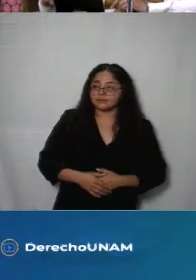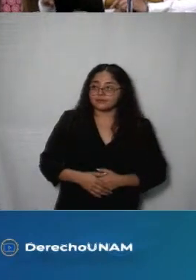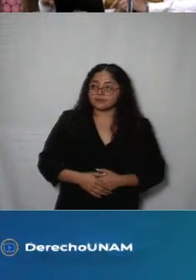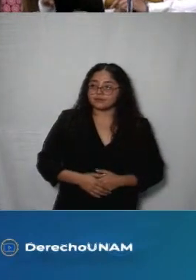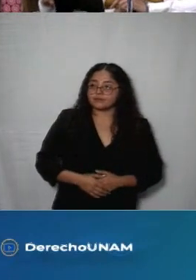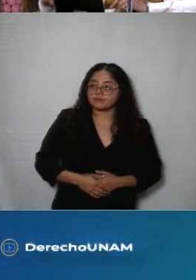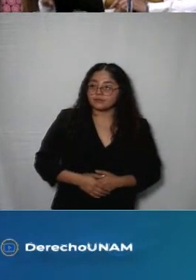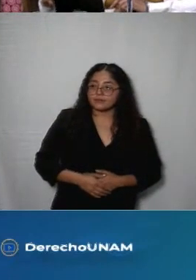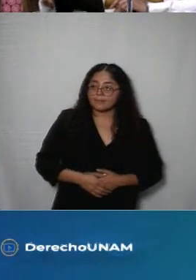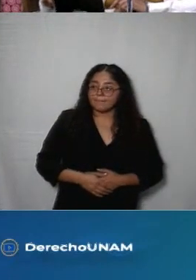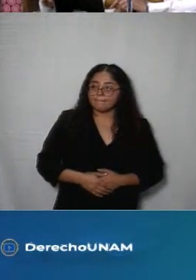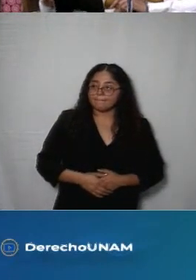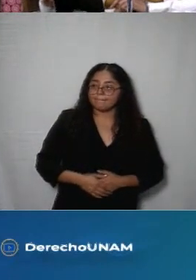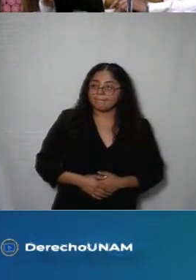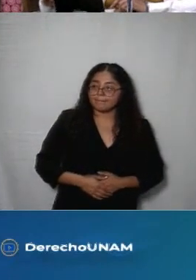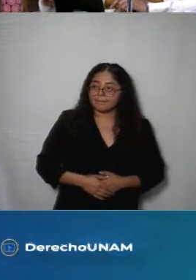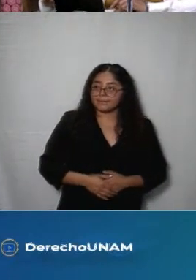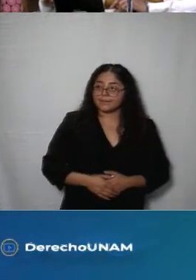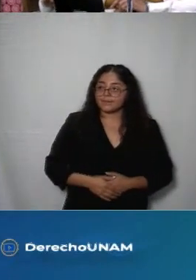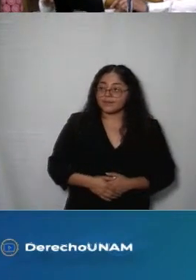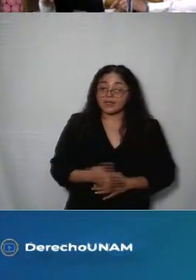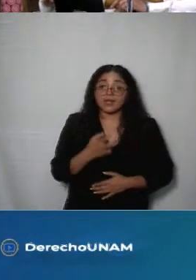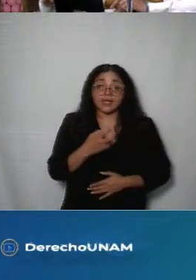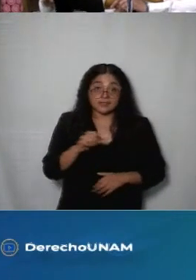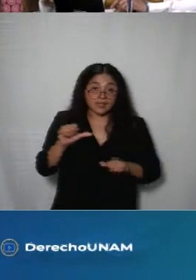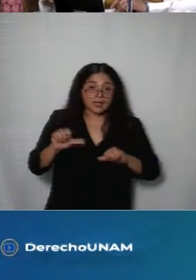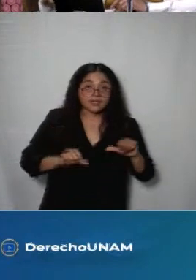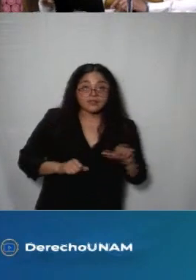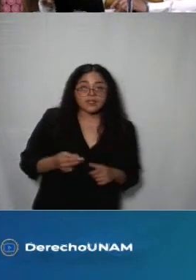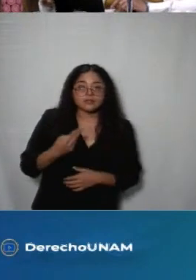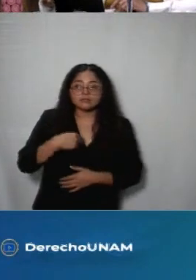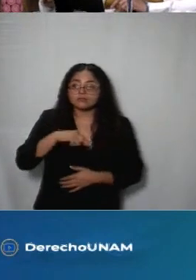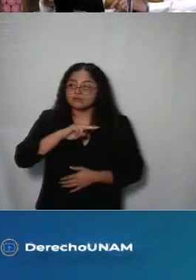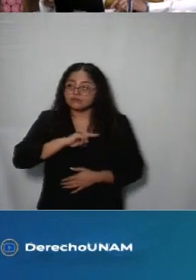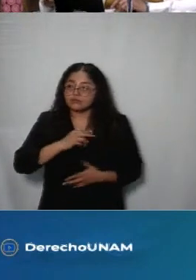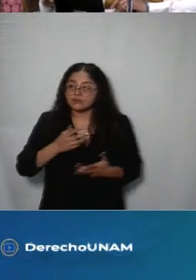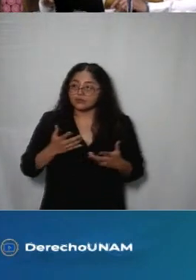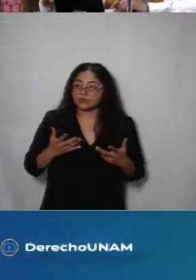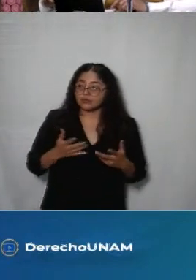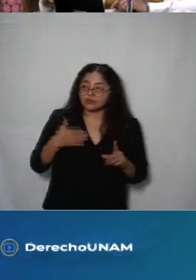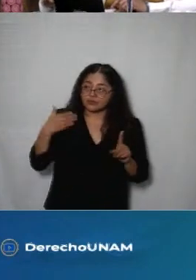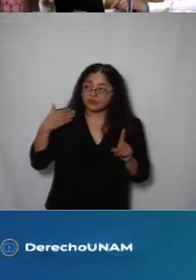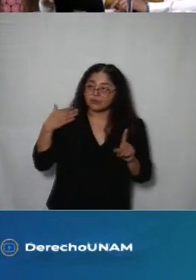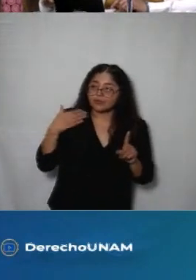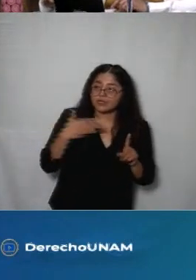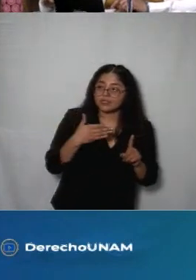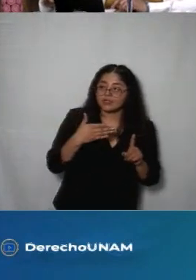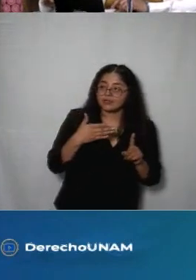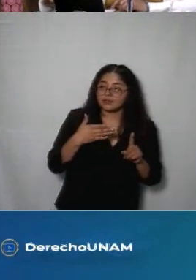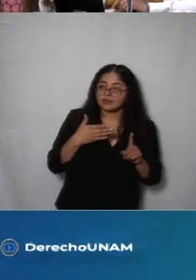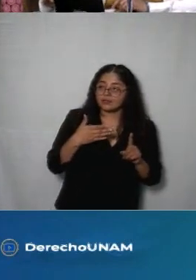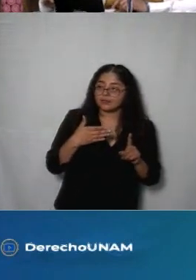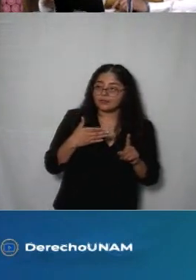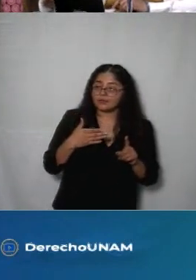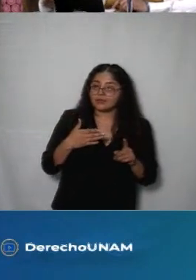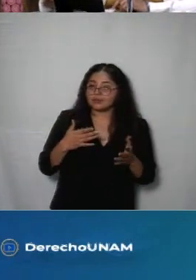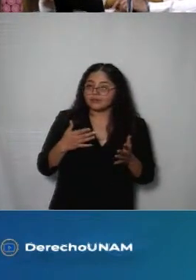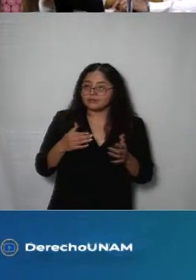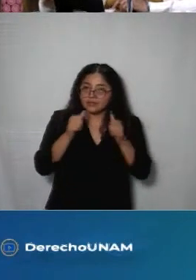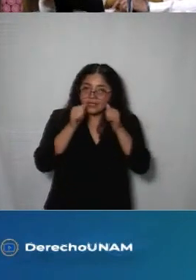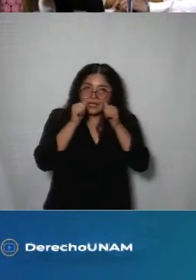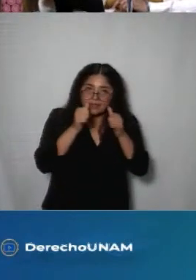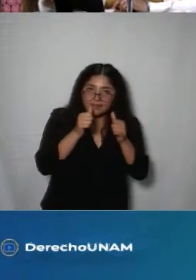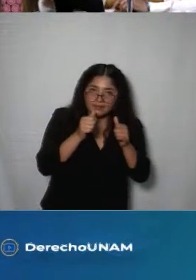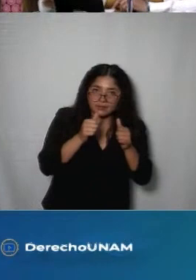y bueno en esta actividad vamos a acudir a la convocatoria